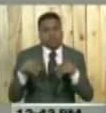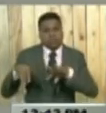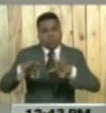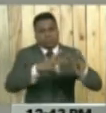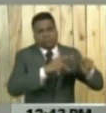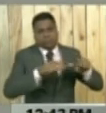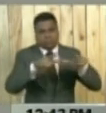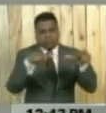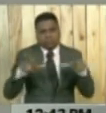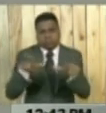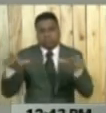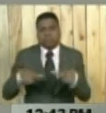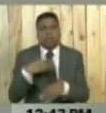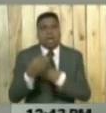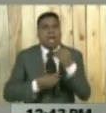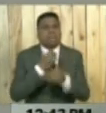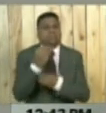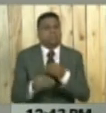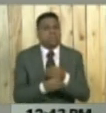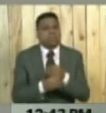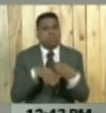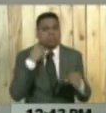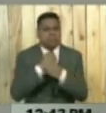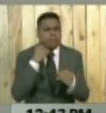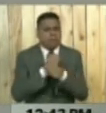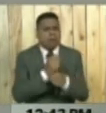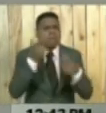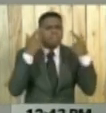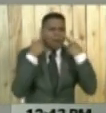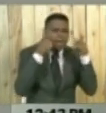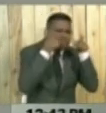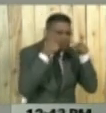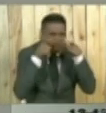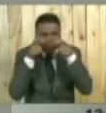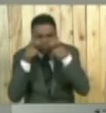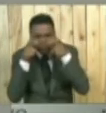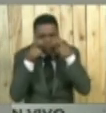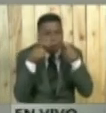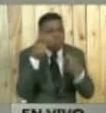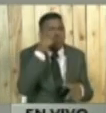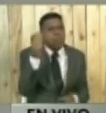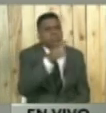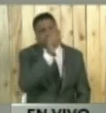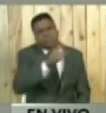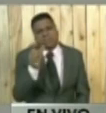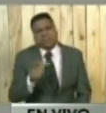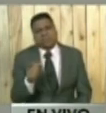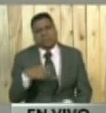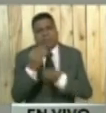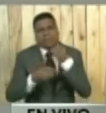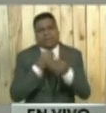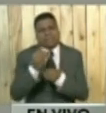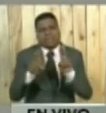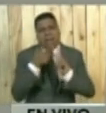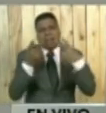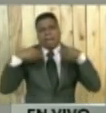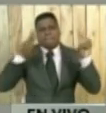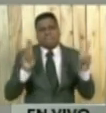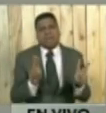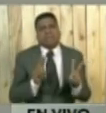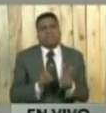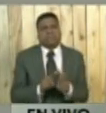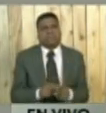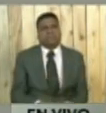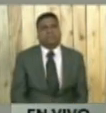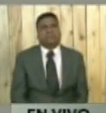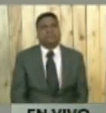nacional haciendo estas operaciones que sean necesarias para garantizar la paz de nuestra patria. Y es por eso pues